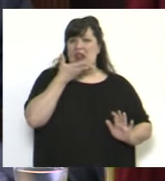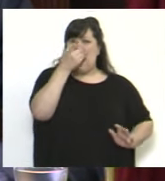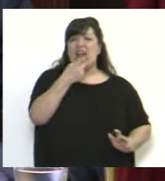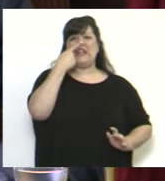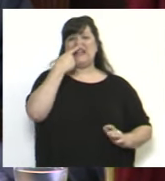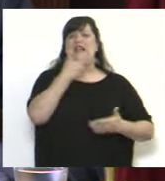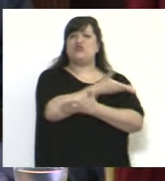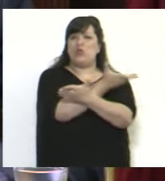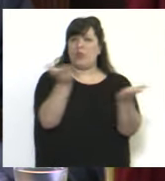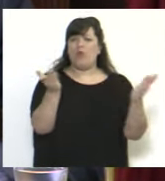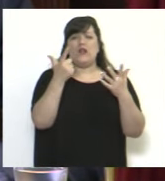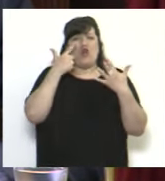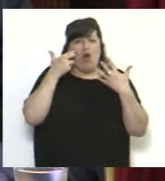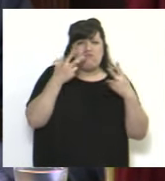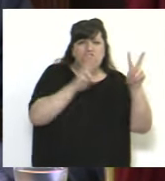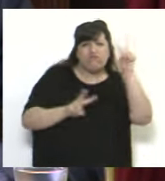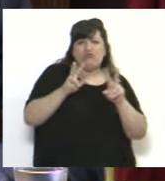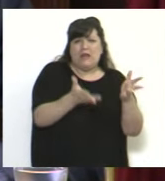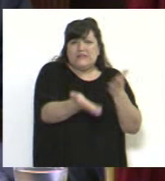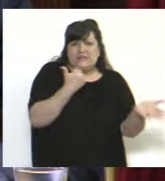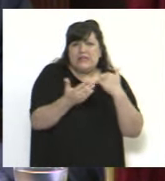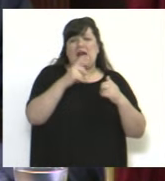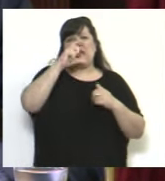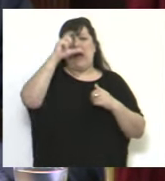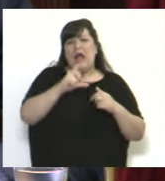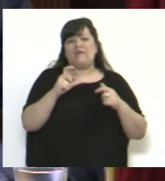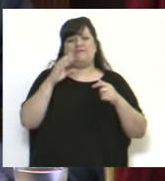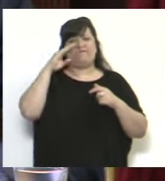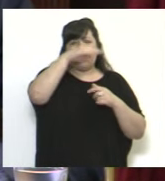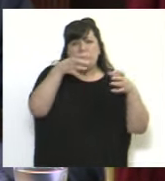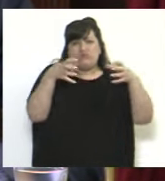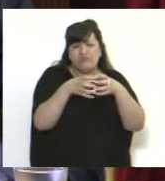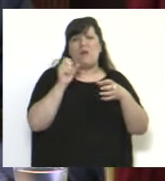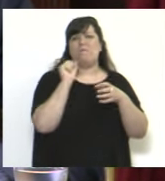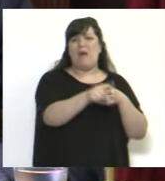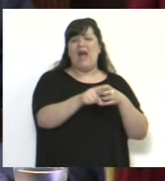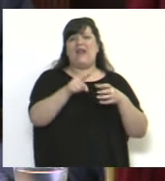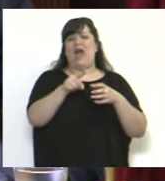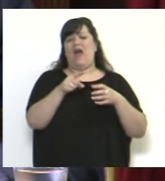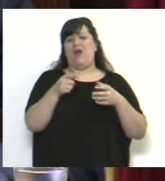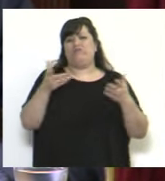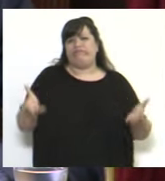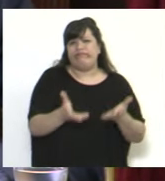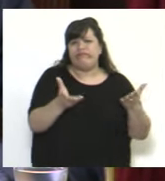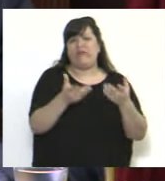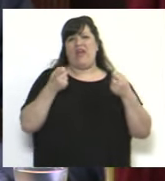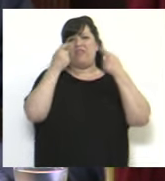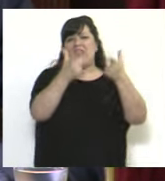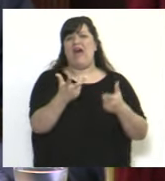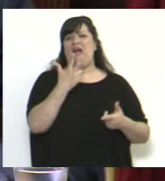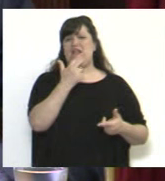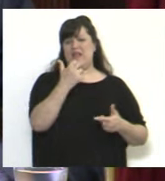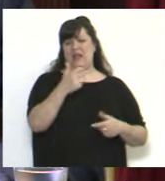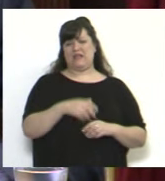el desarrollo de la exploración y explotación del carbón mineral y sus derivados como recursos para la generación de energía